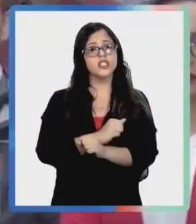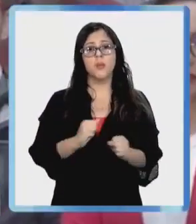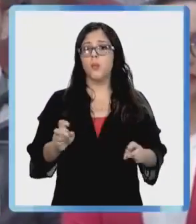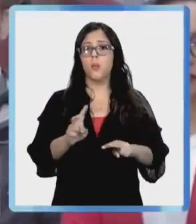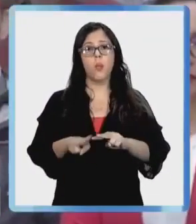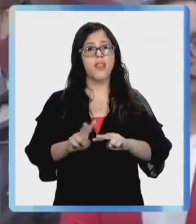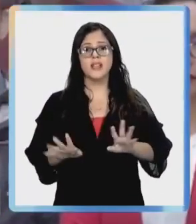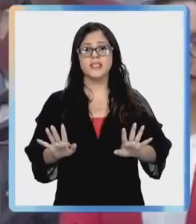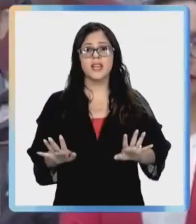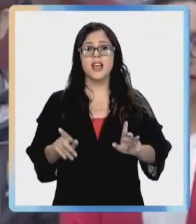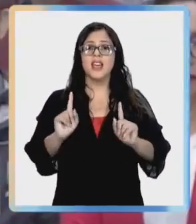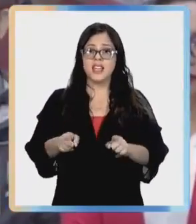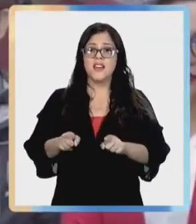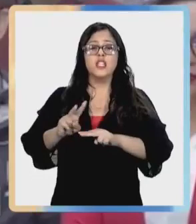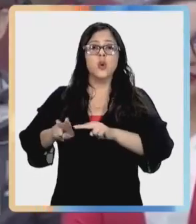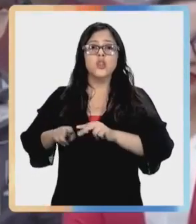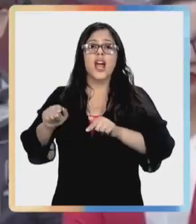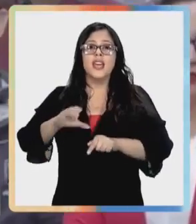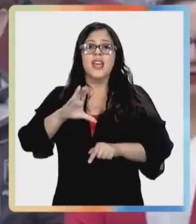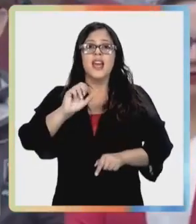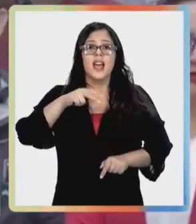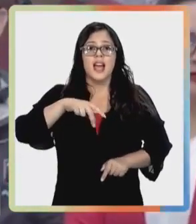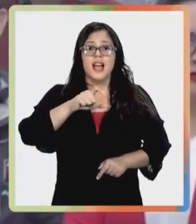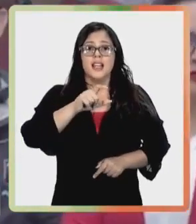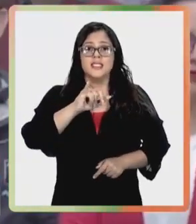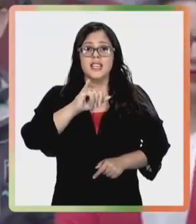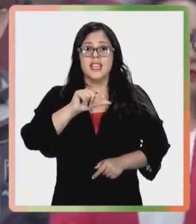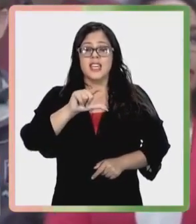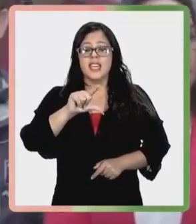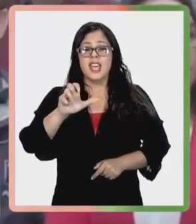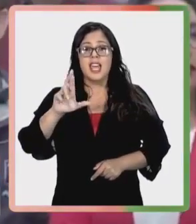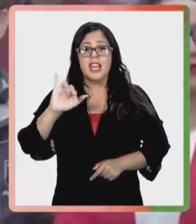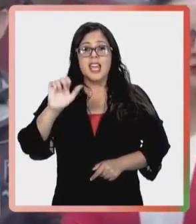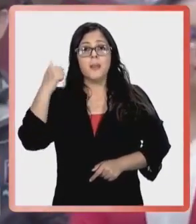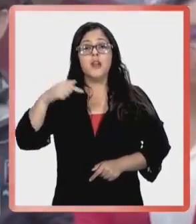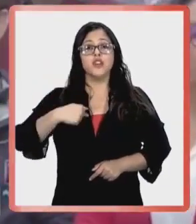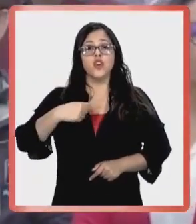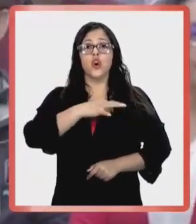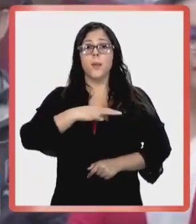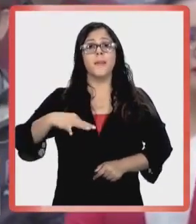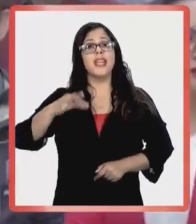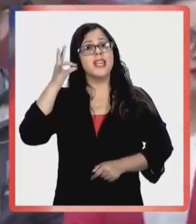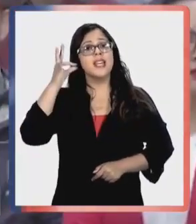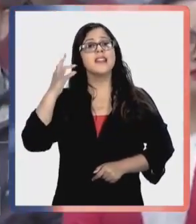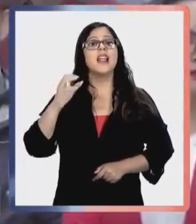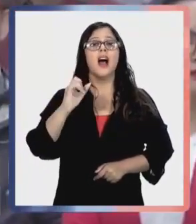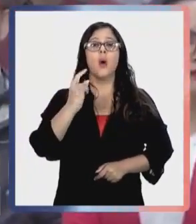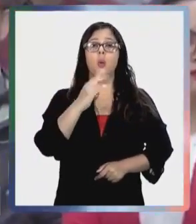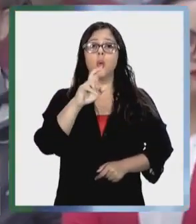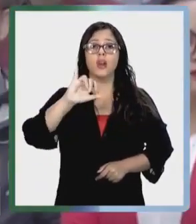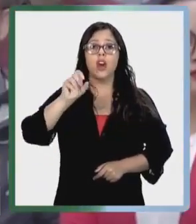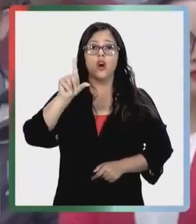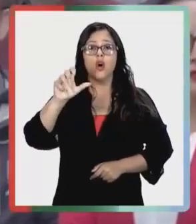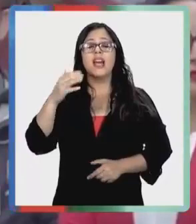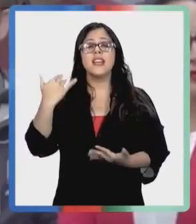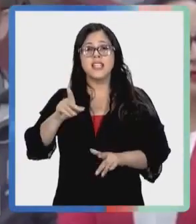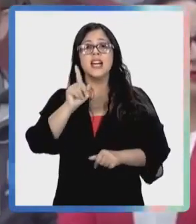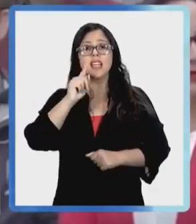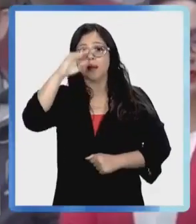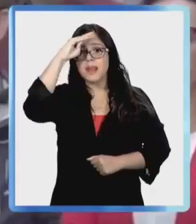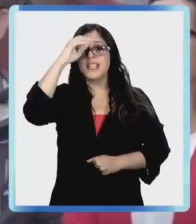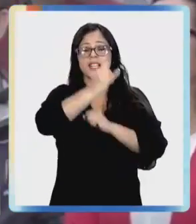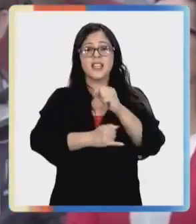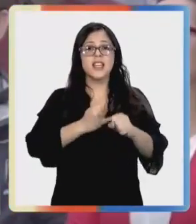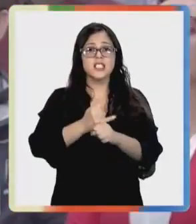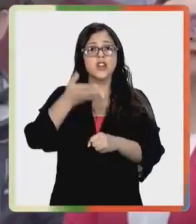inapropiado que suceda y eso es algo que tiene que resolver Cancillería. Pero yo con la ministra Urrejola, que tiene una tremenda experiencia en materia